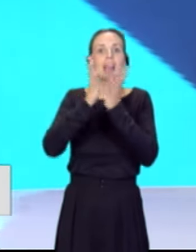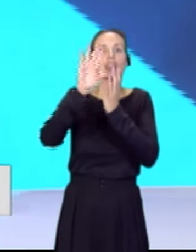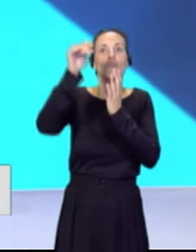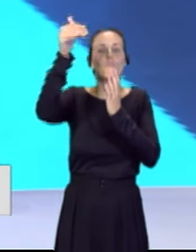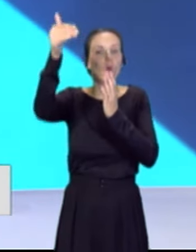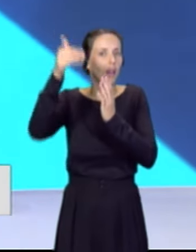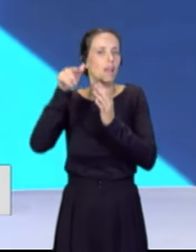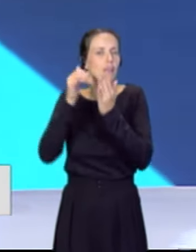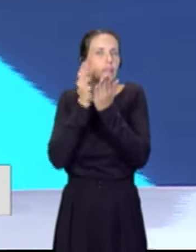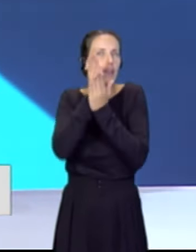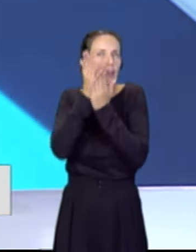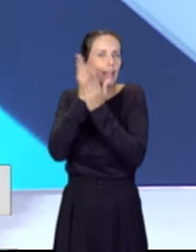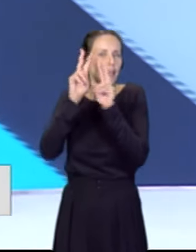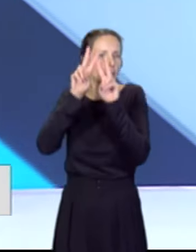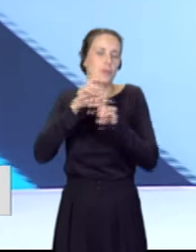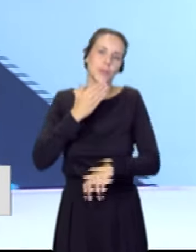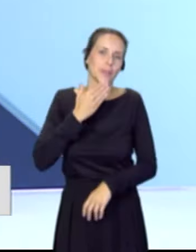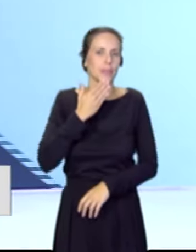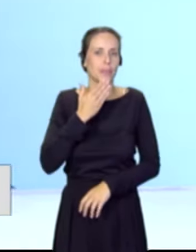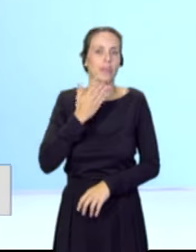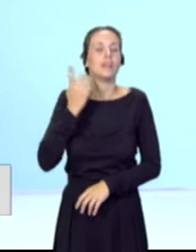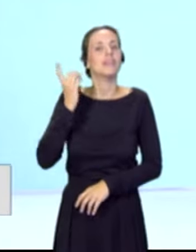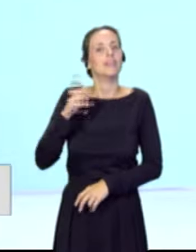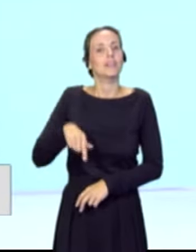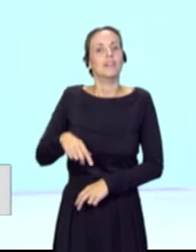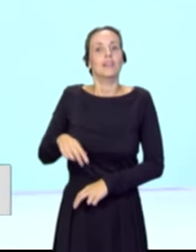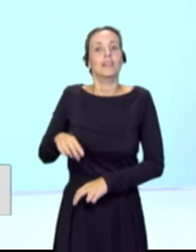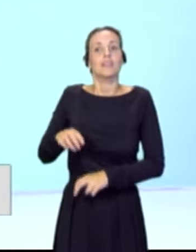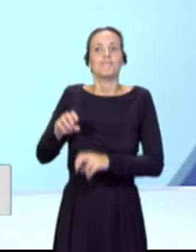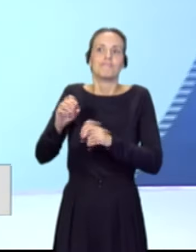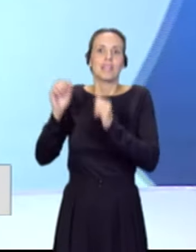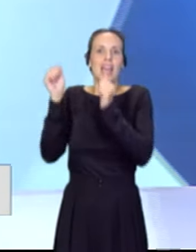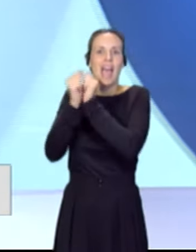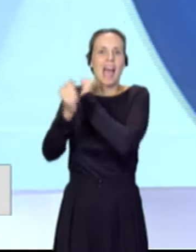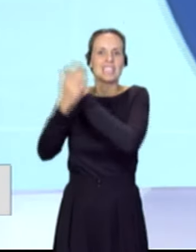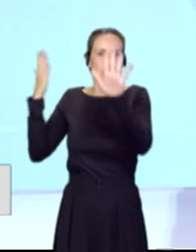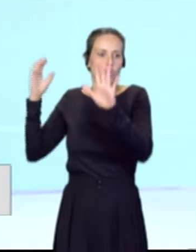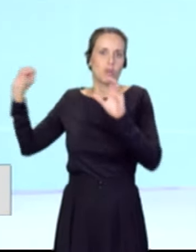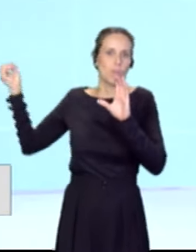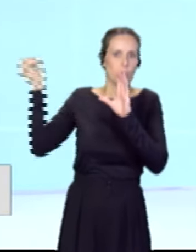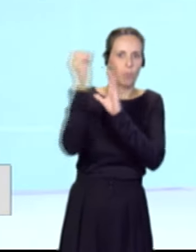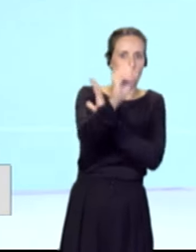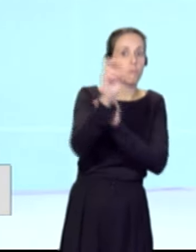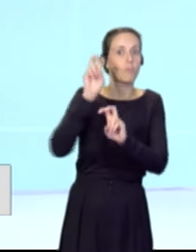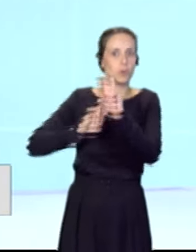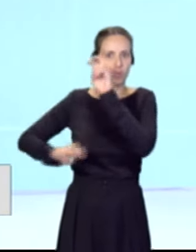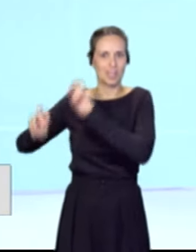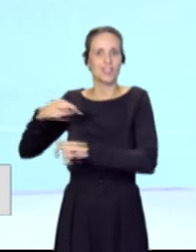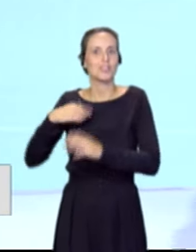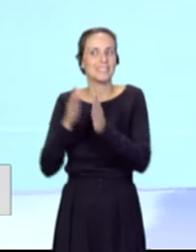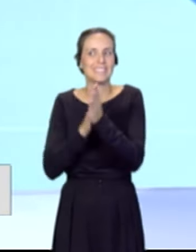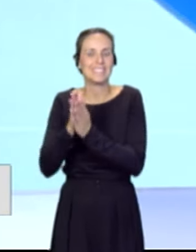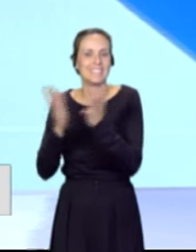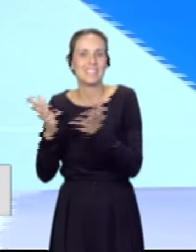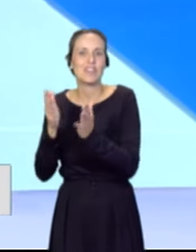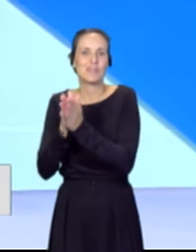líneas de investigaciones ahí muy entretenidas y la búsqueda de asteroides. Tenemos que hablar con Miquel Serra para animarle que decirle que vuelva,